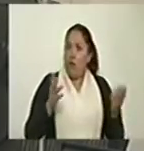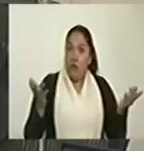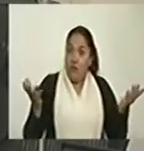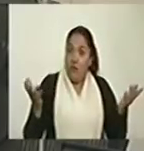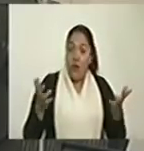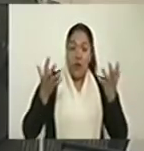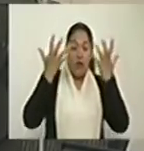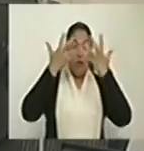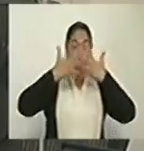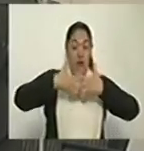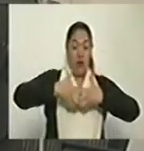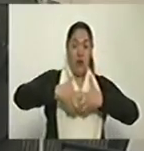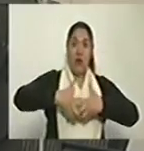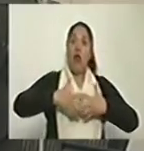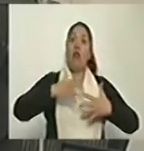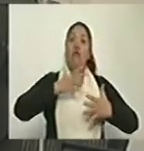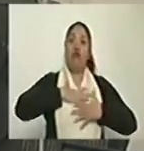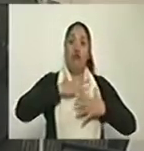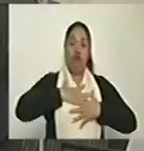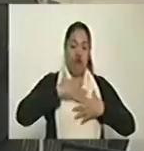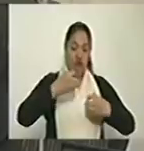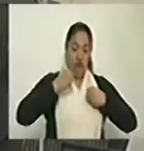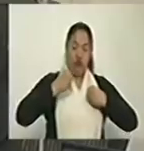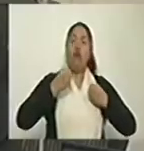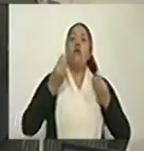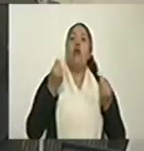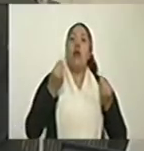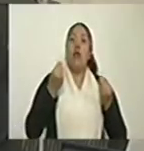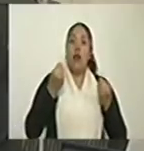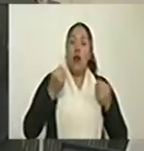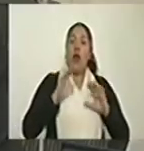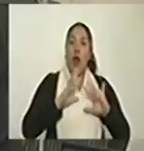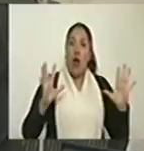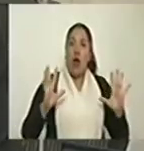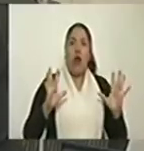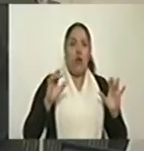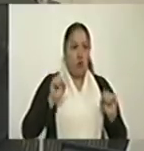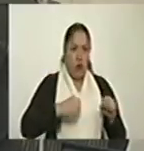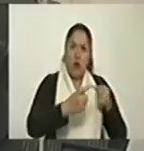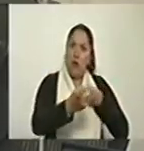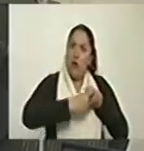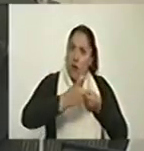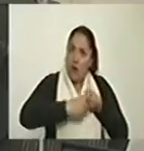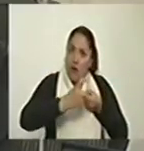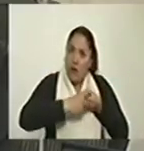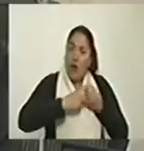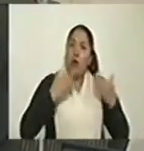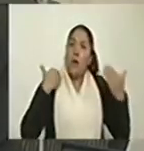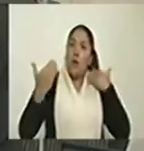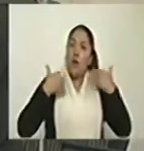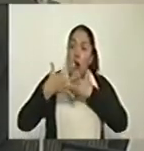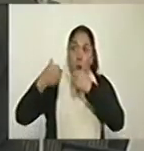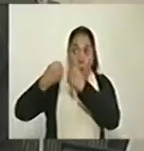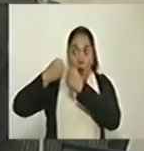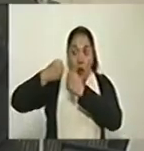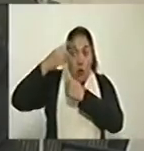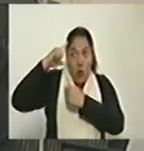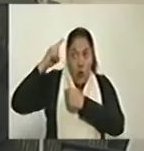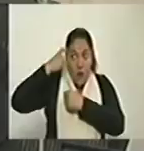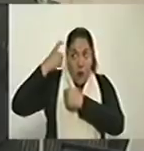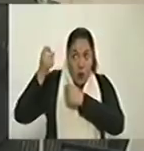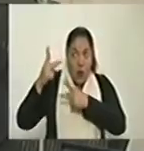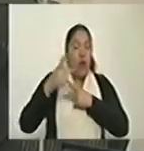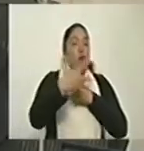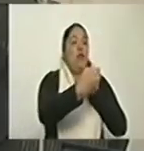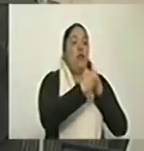tiene toda la capacidad con la ayuda del Estado de vincular a miles de campesinos en esa cadena